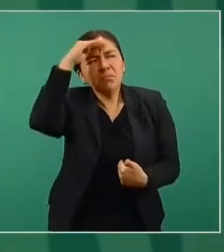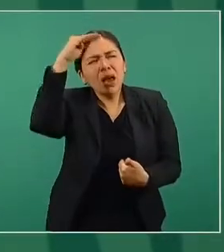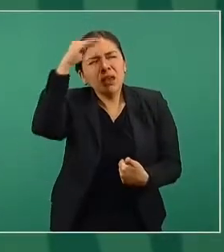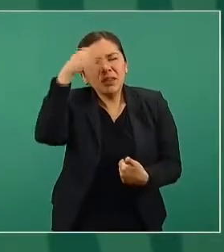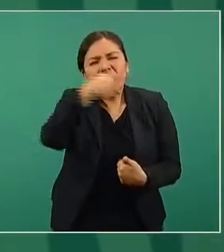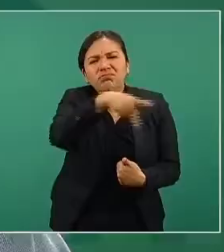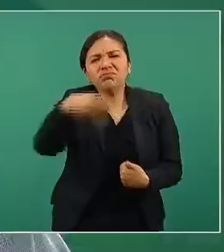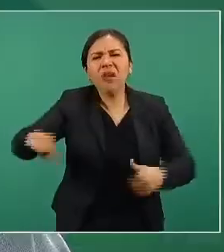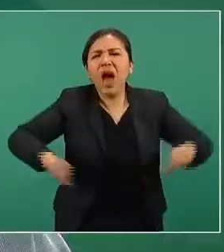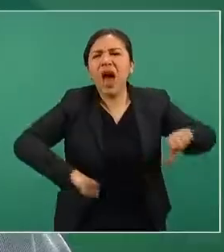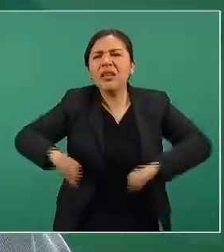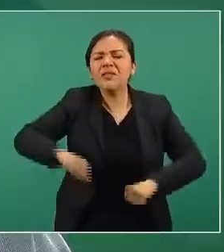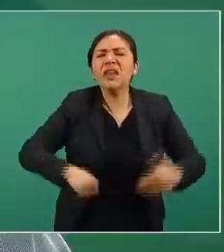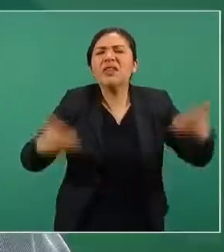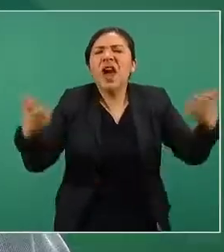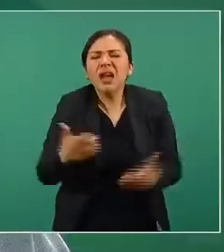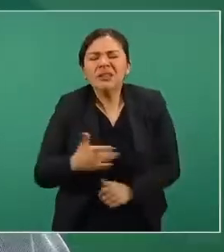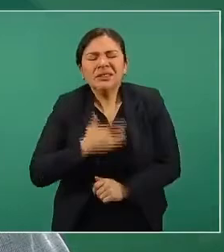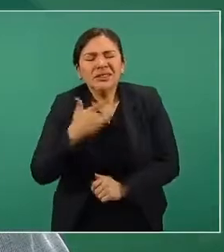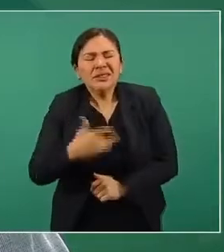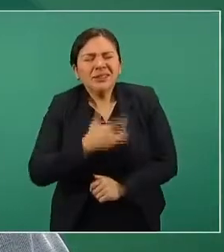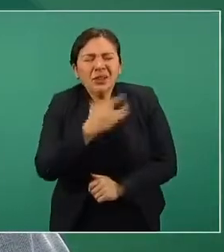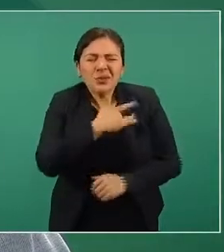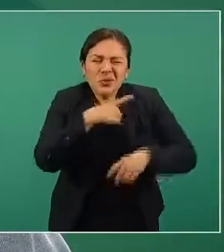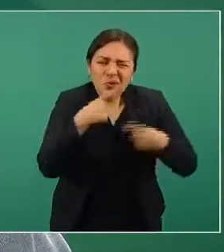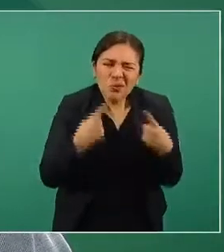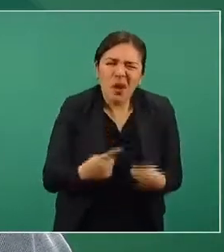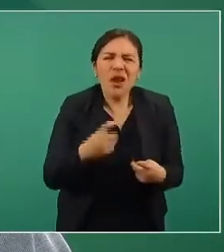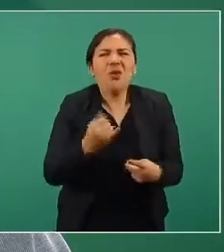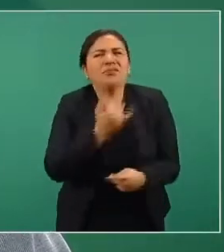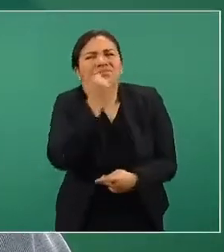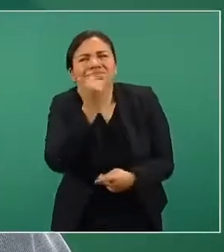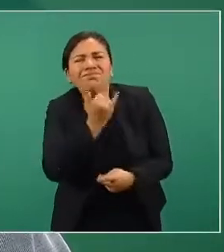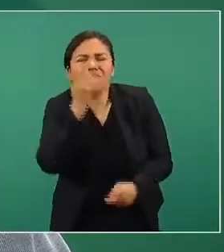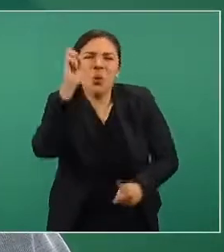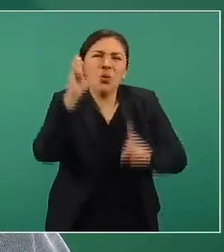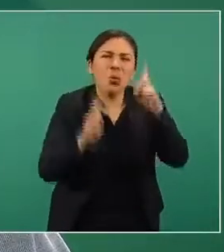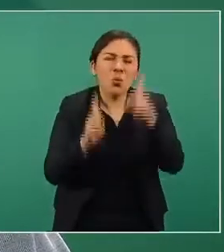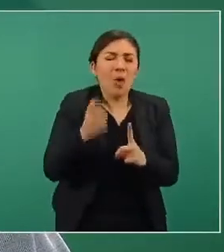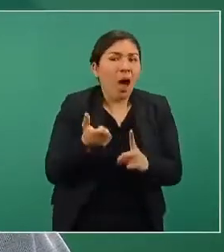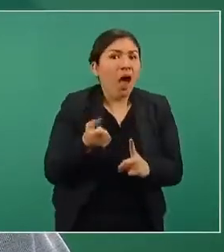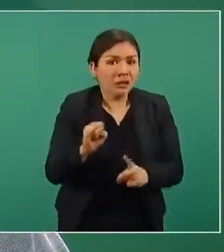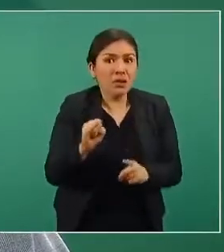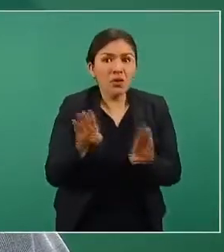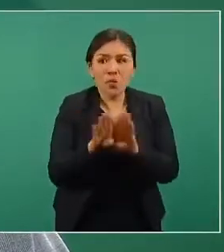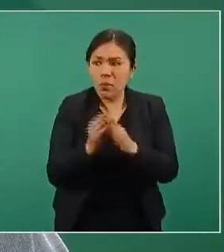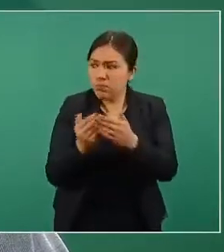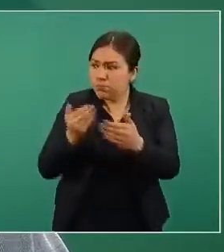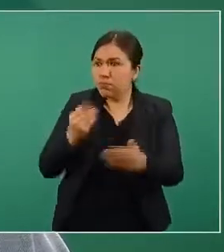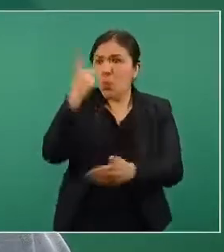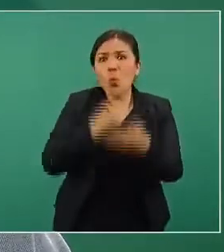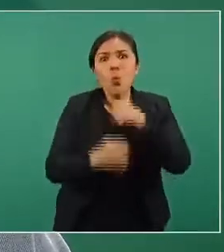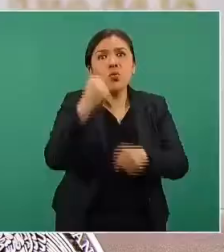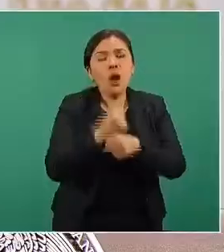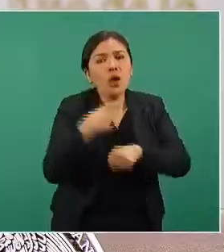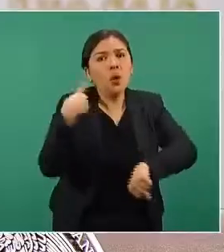los momentos de dolor e incertidumbre que nos ha causado un año de pandemia.